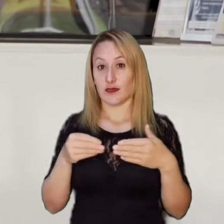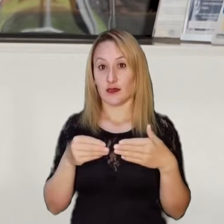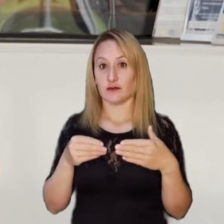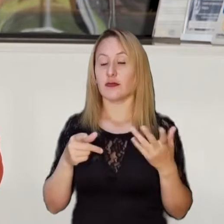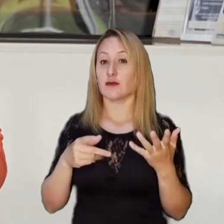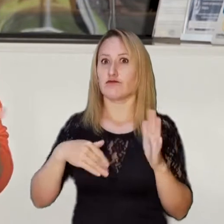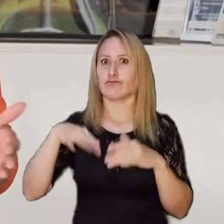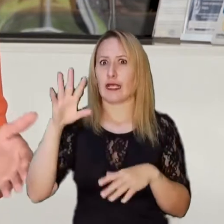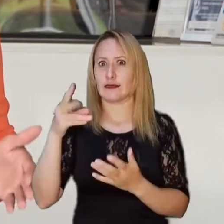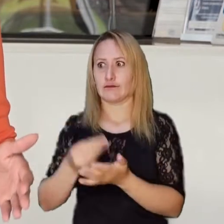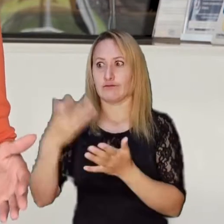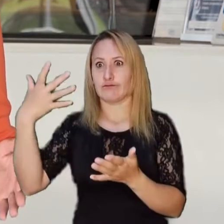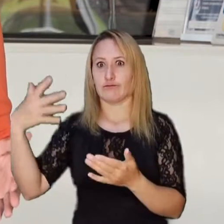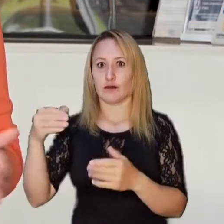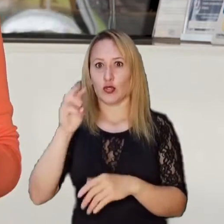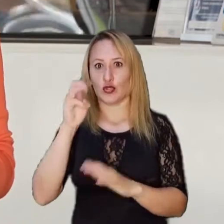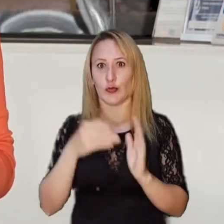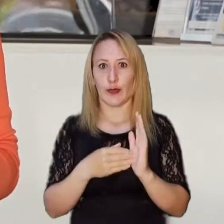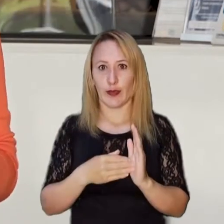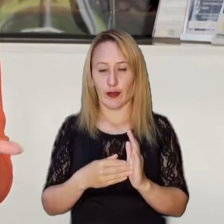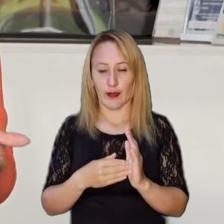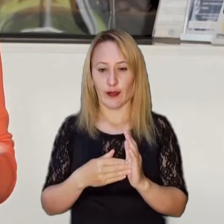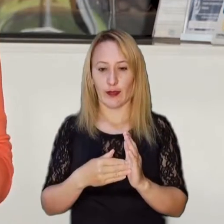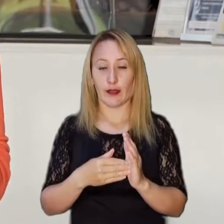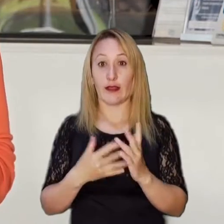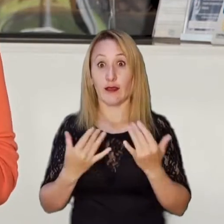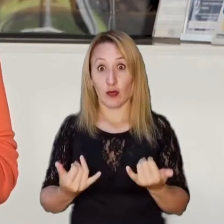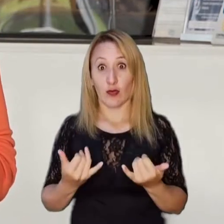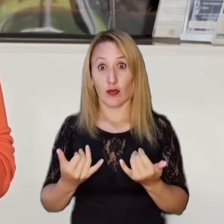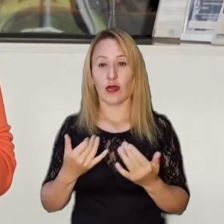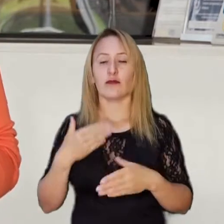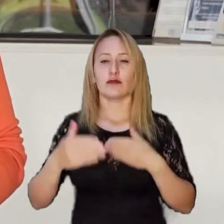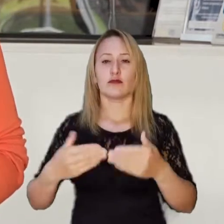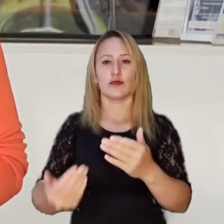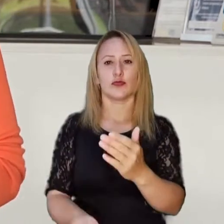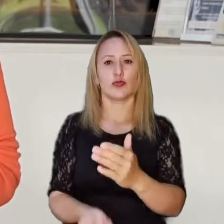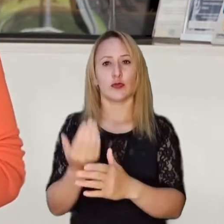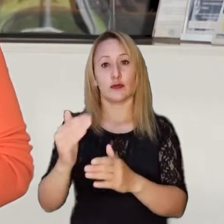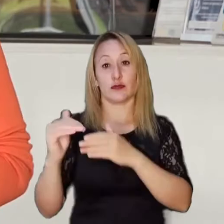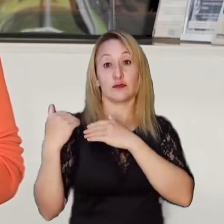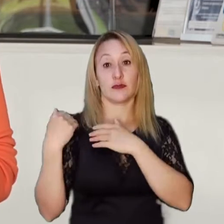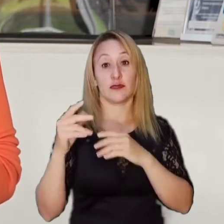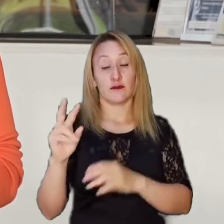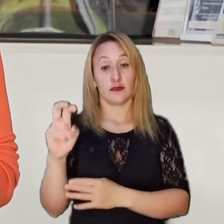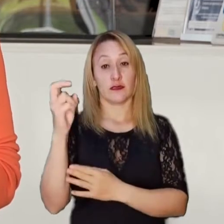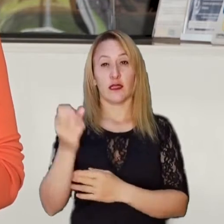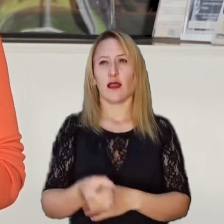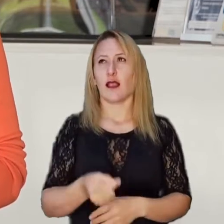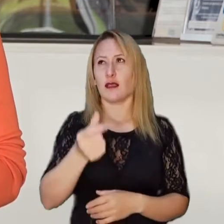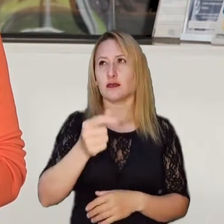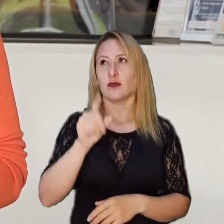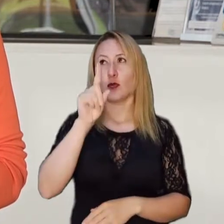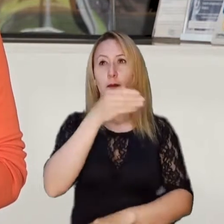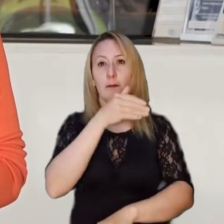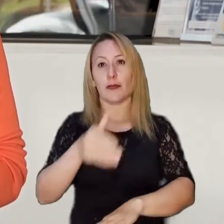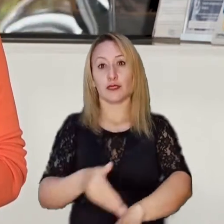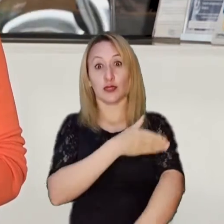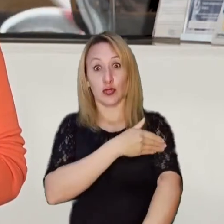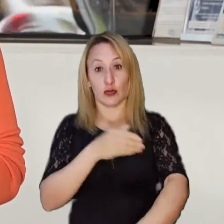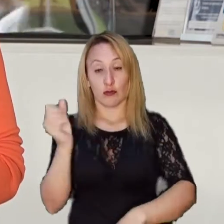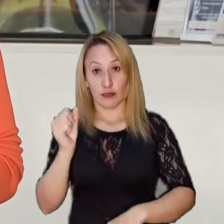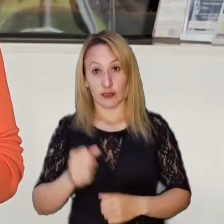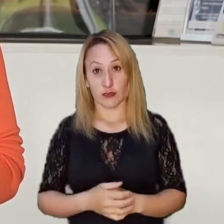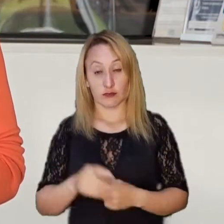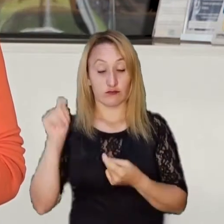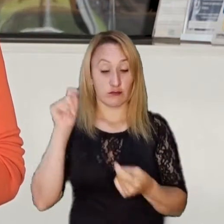pero terminó costando más de 8 mil. Ahora, el ente de control abre un nuevo proceso de responsabilidad fiscal cercano al billón de pesos